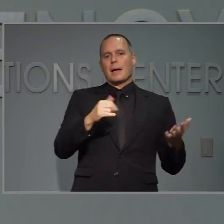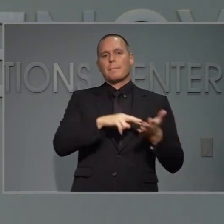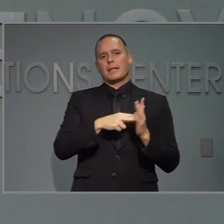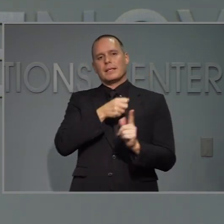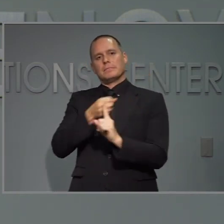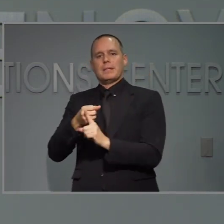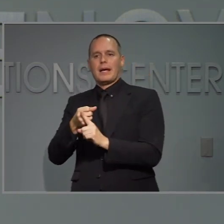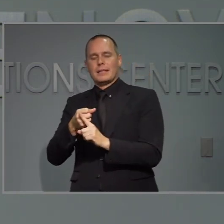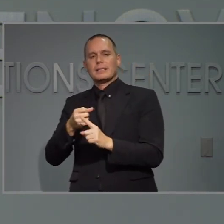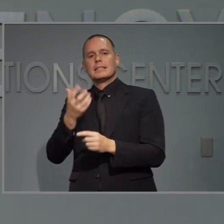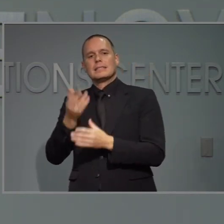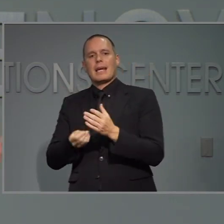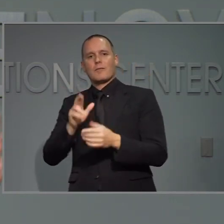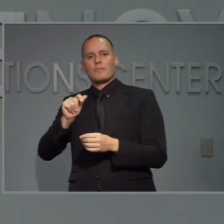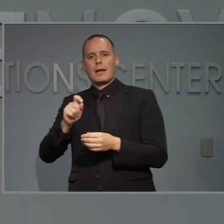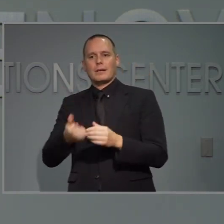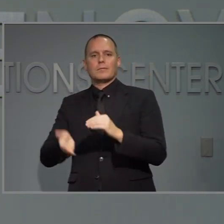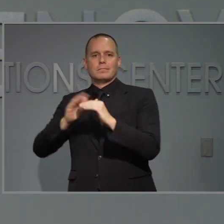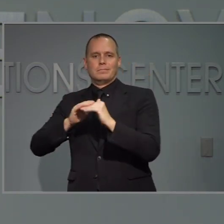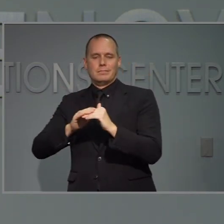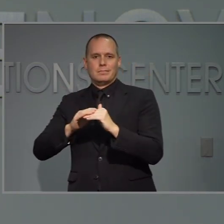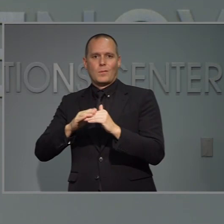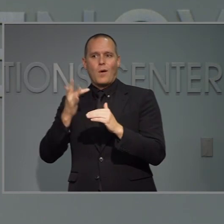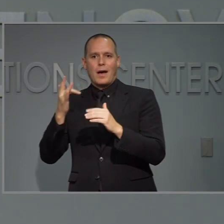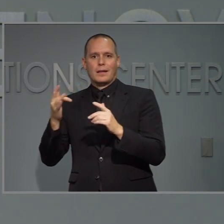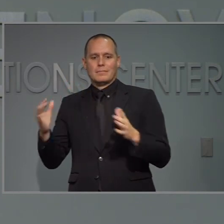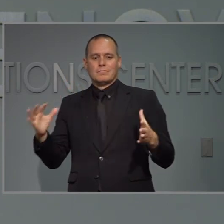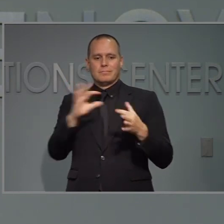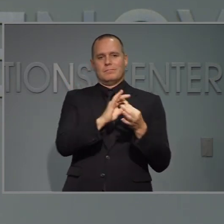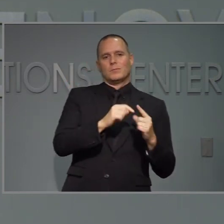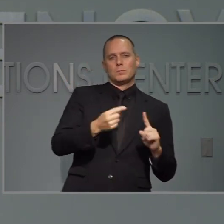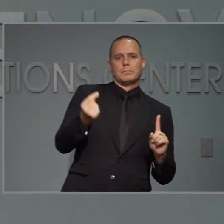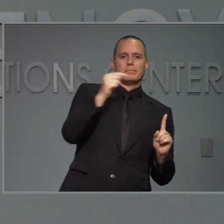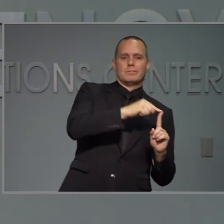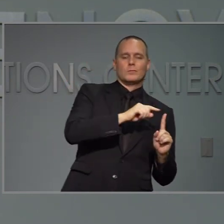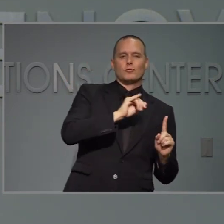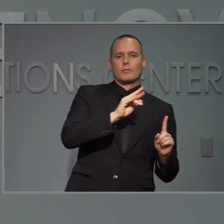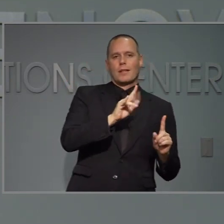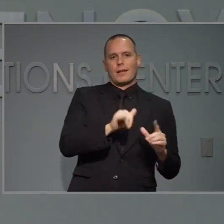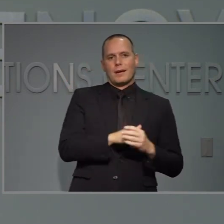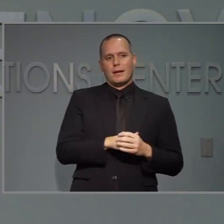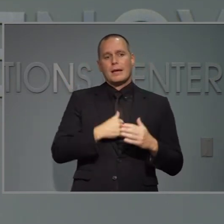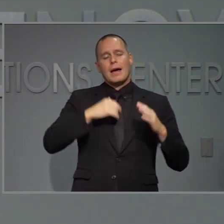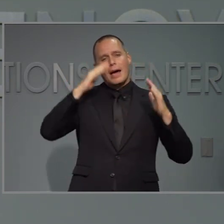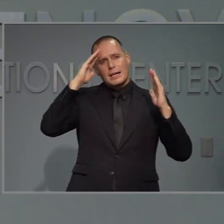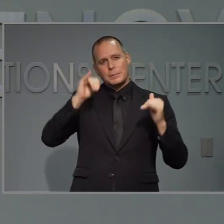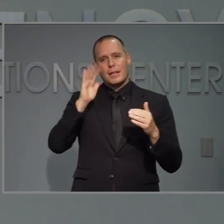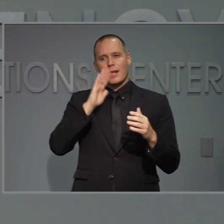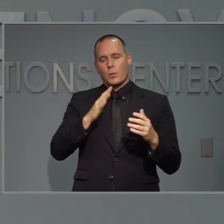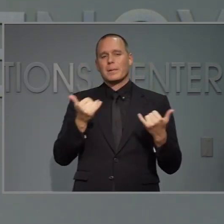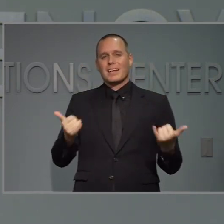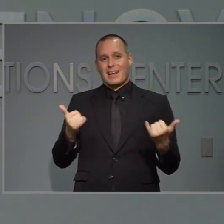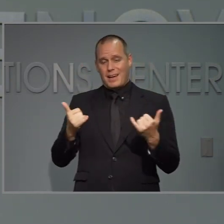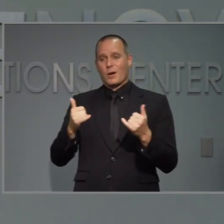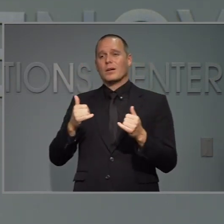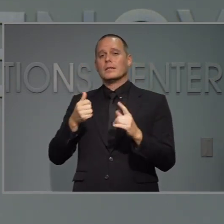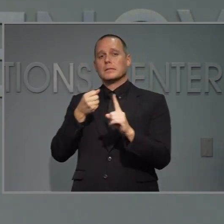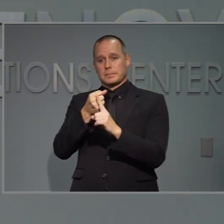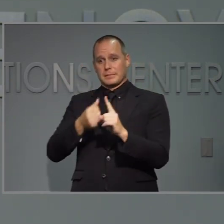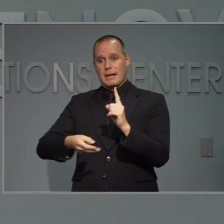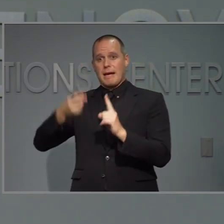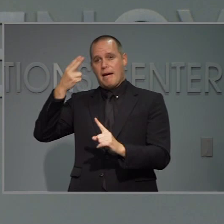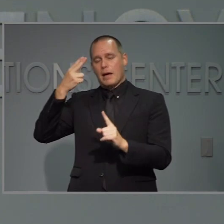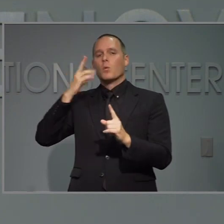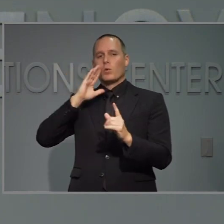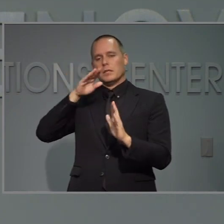No es sorprendente que nuestros casos han subido porque esto está reflejando lo que pasó en julio. Yo espero que estos van a nivelarse y